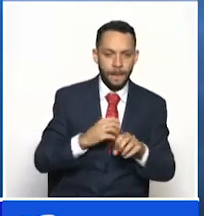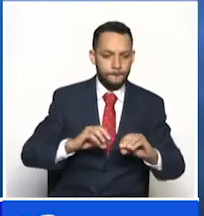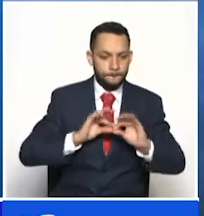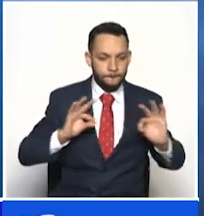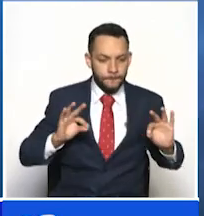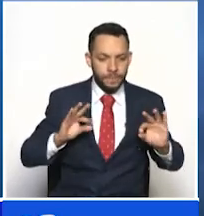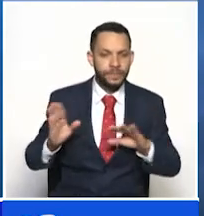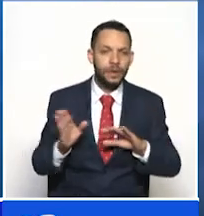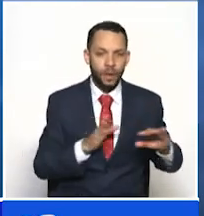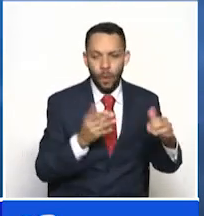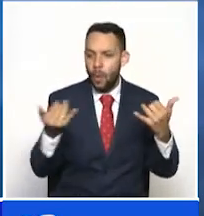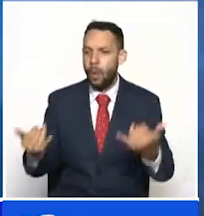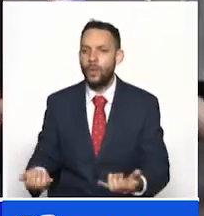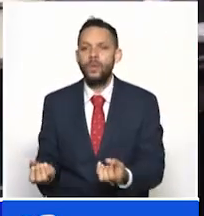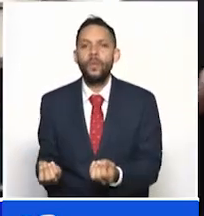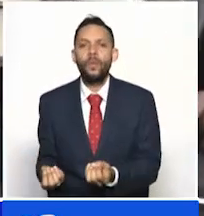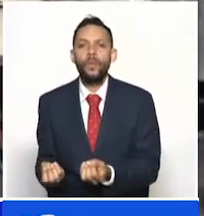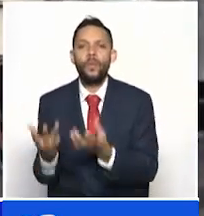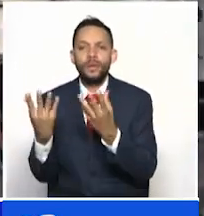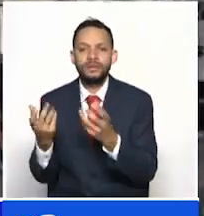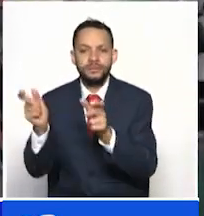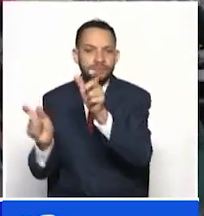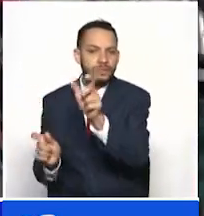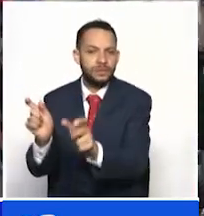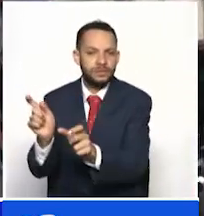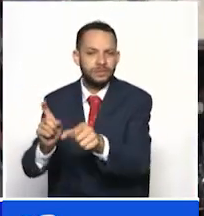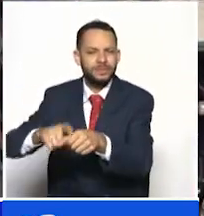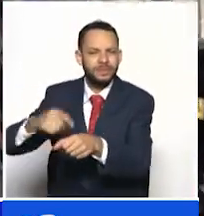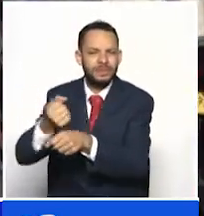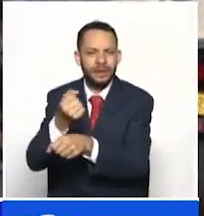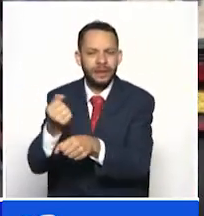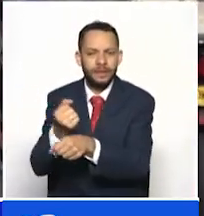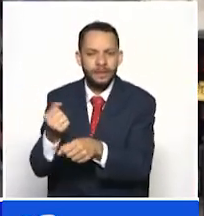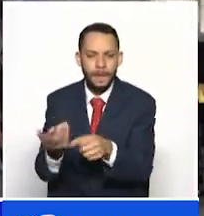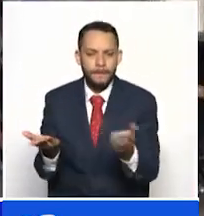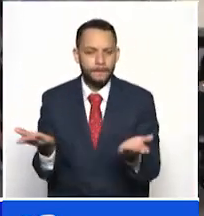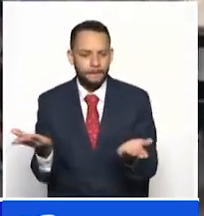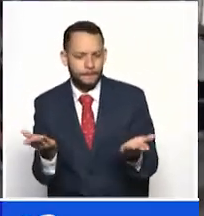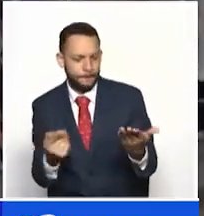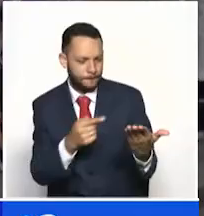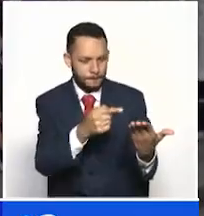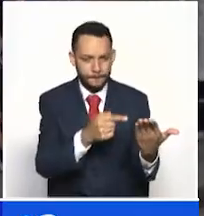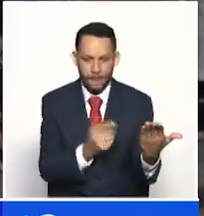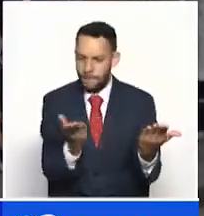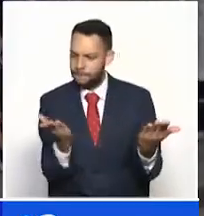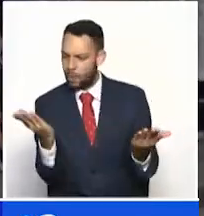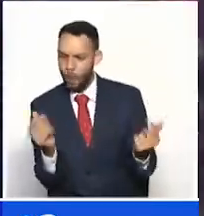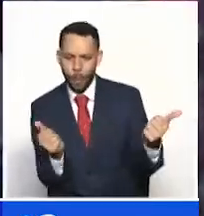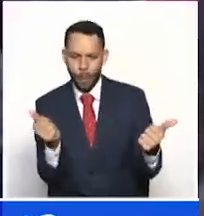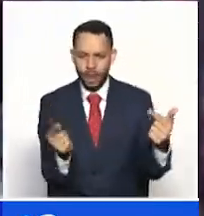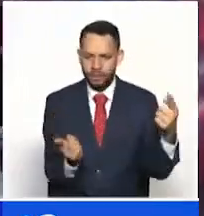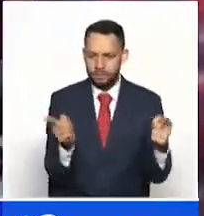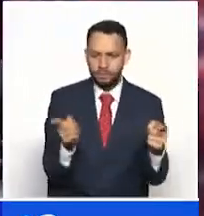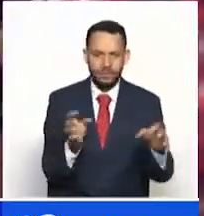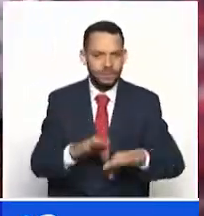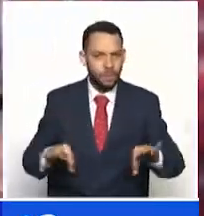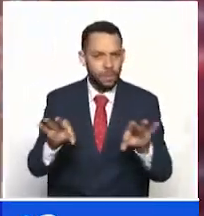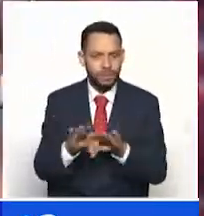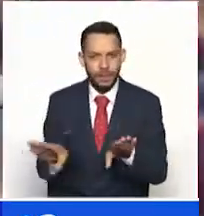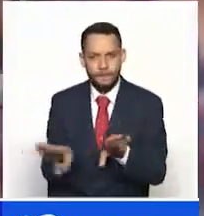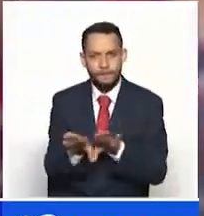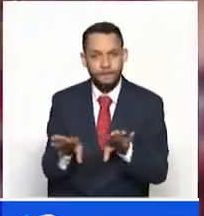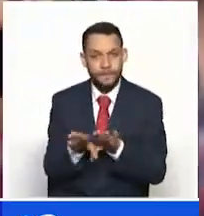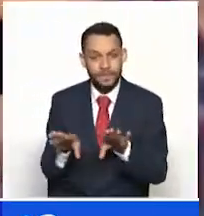ocupadas hoy en el país. Y haciendo esa comparación resulta que para poder llegar a ese nivel que tenía